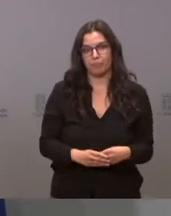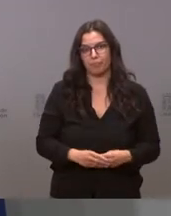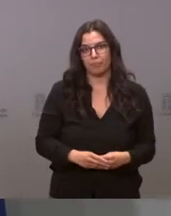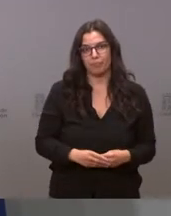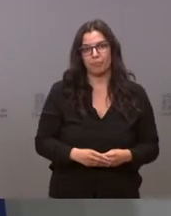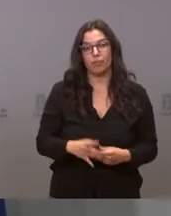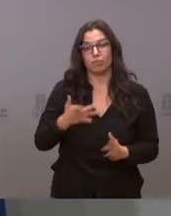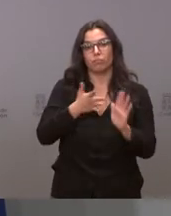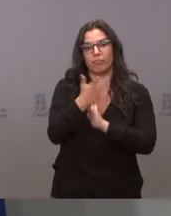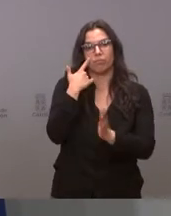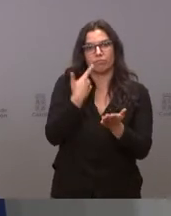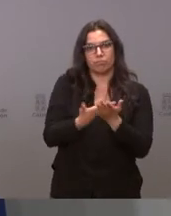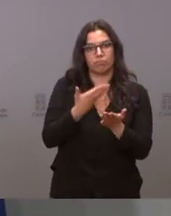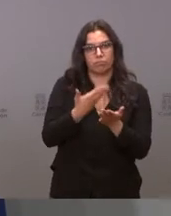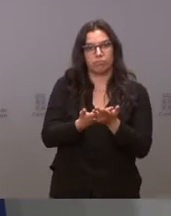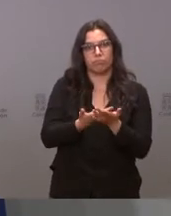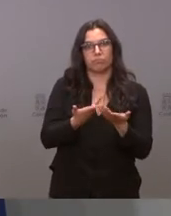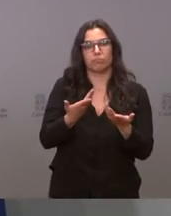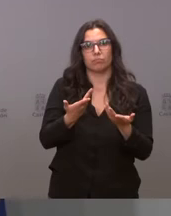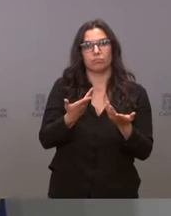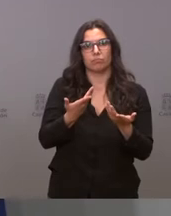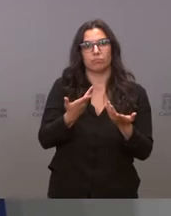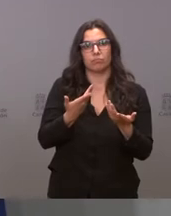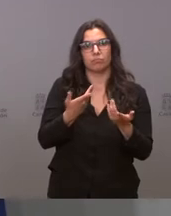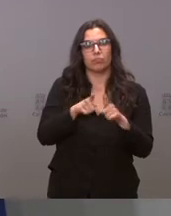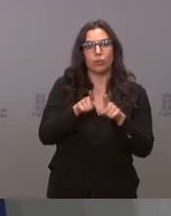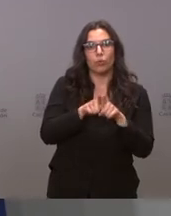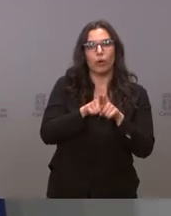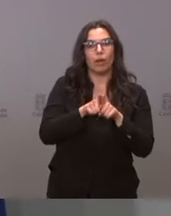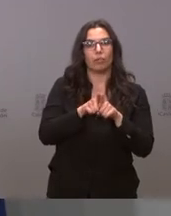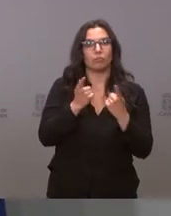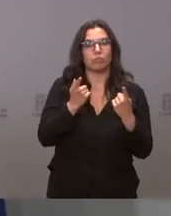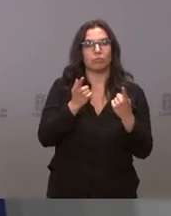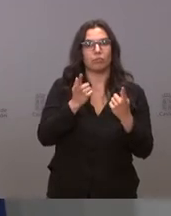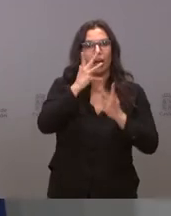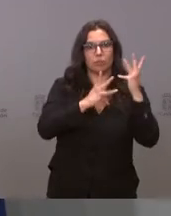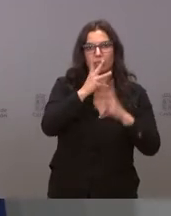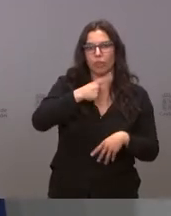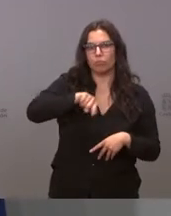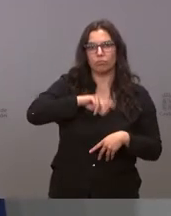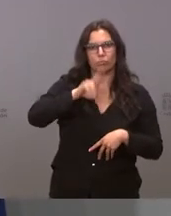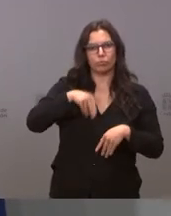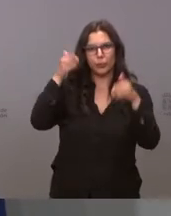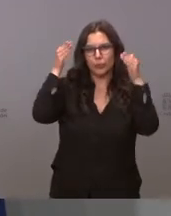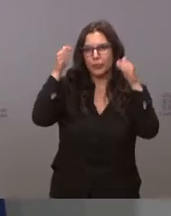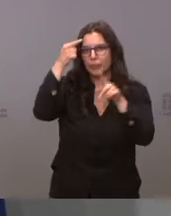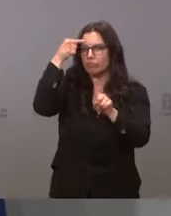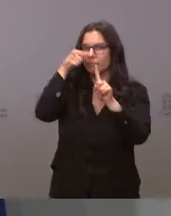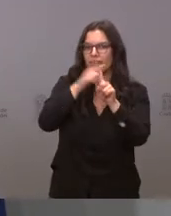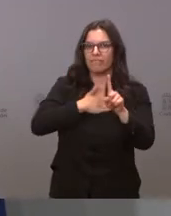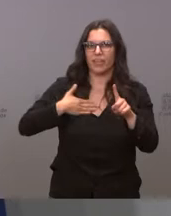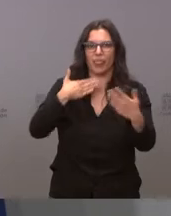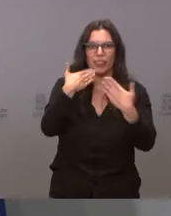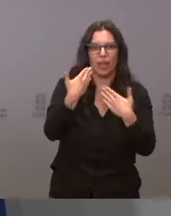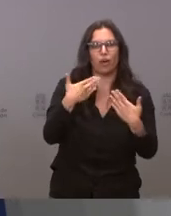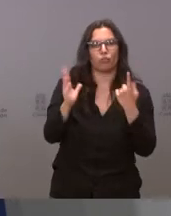una muestra más de que esta administración es una administración volcada en el diálogo y en el